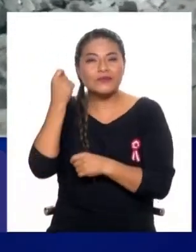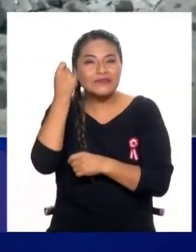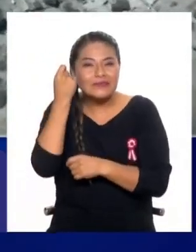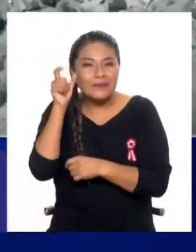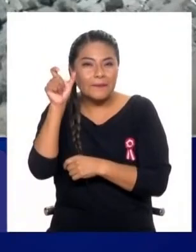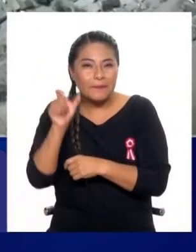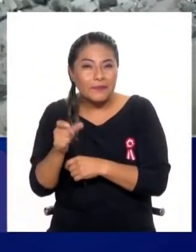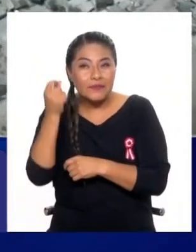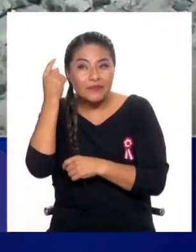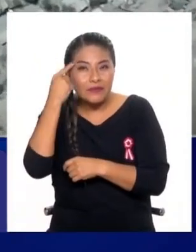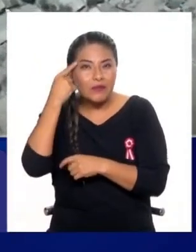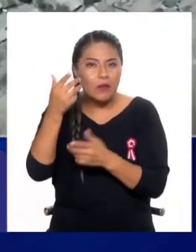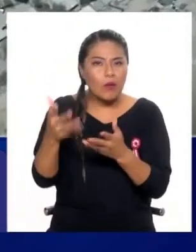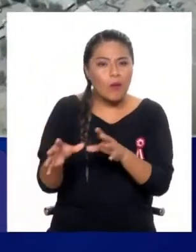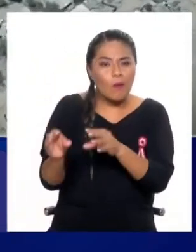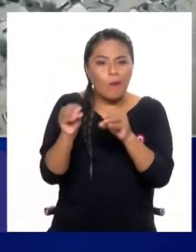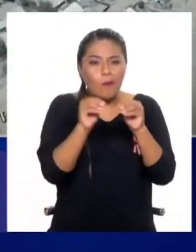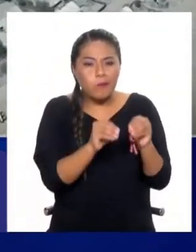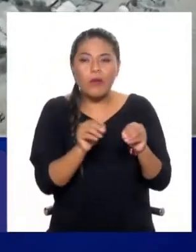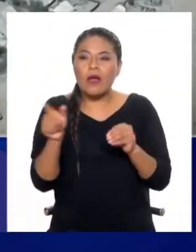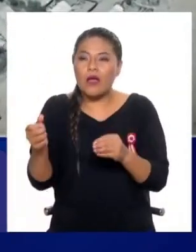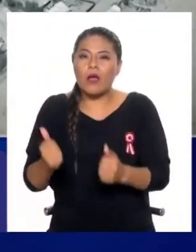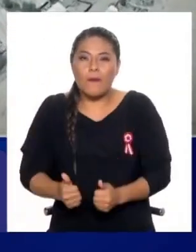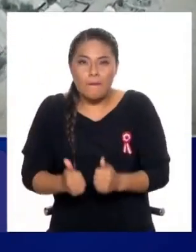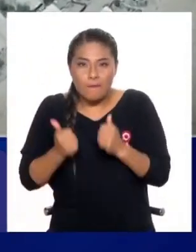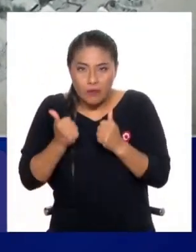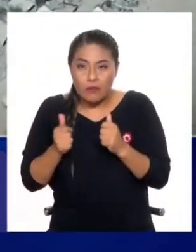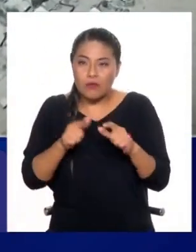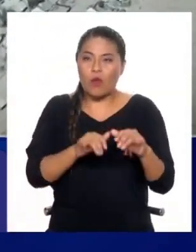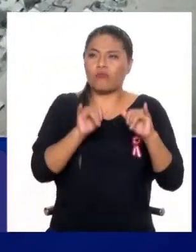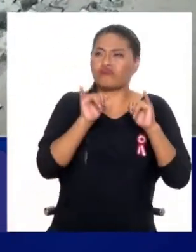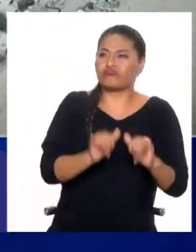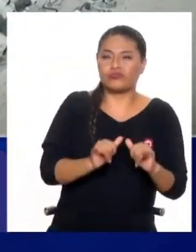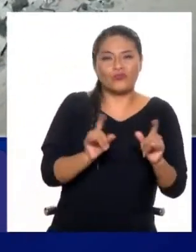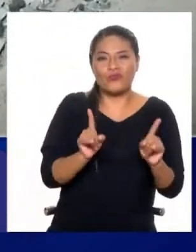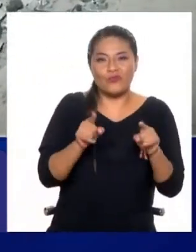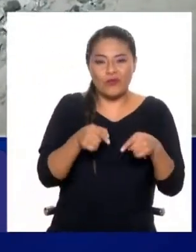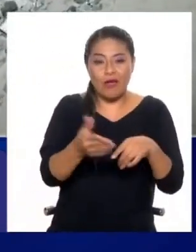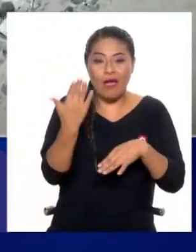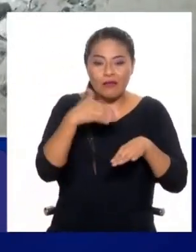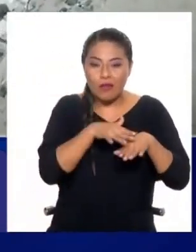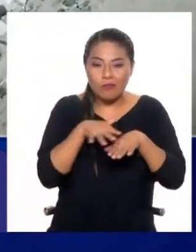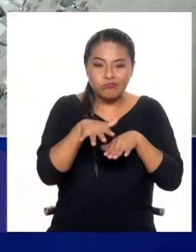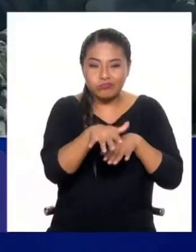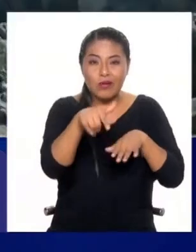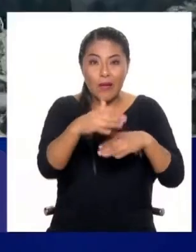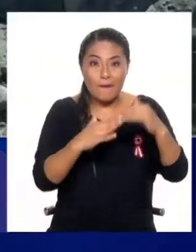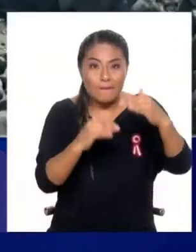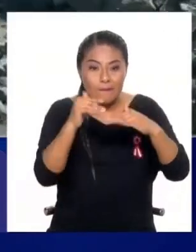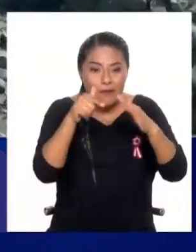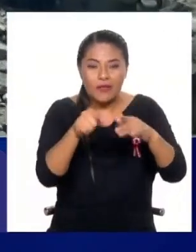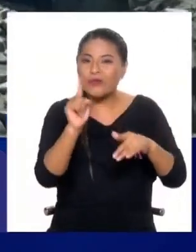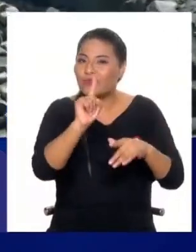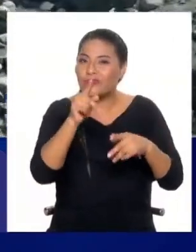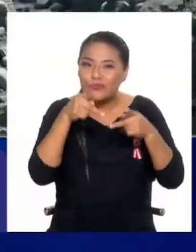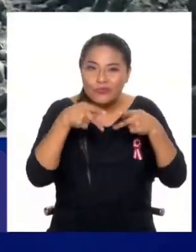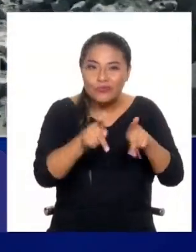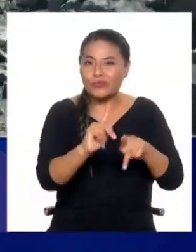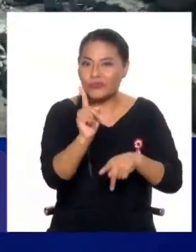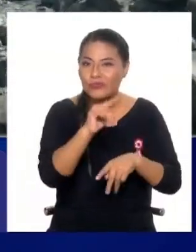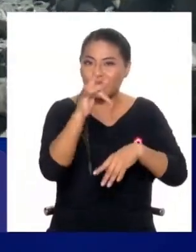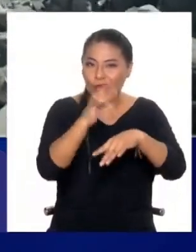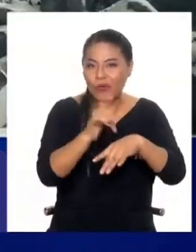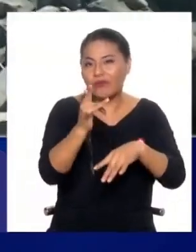ese movimiento, ese traslado, es para su bien, ya que esa ubicación no fue planificada para la construcción de viviendas.